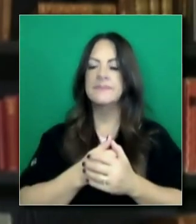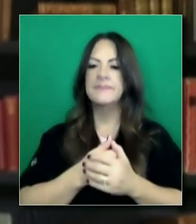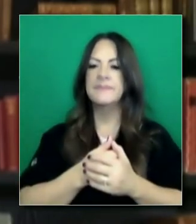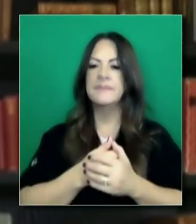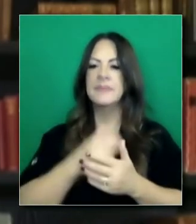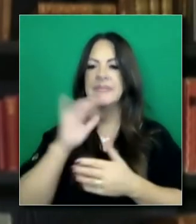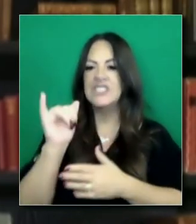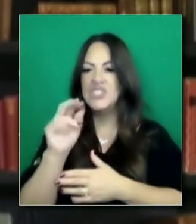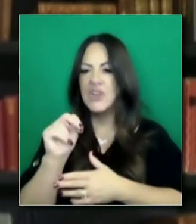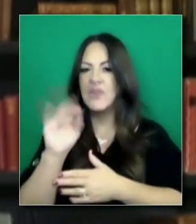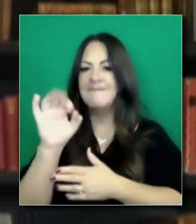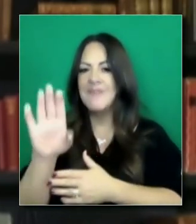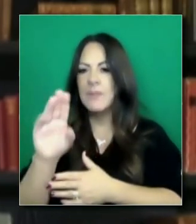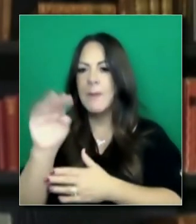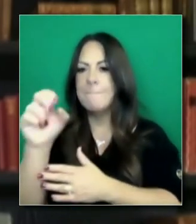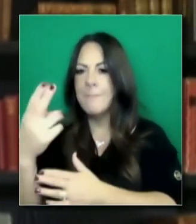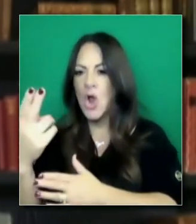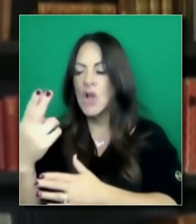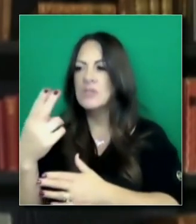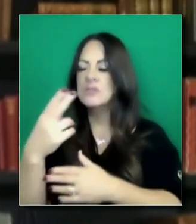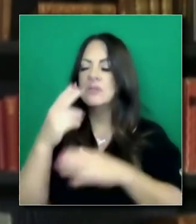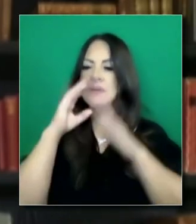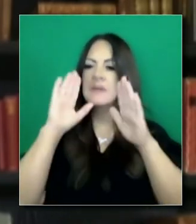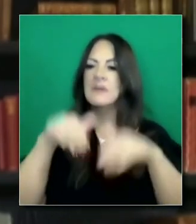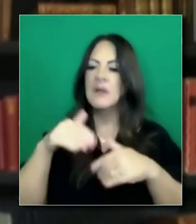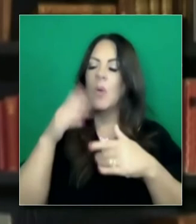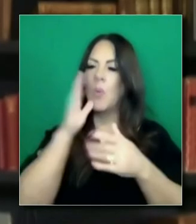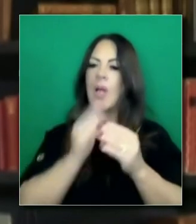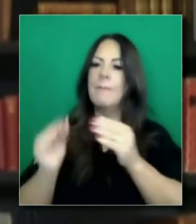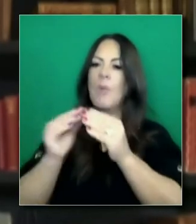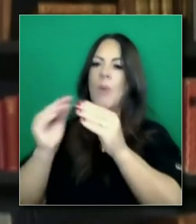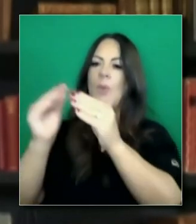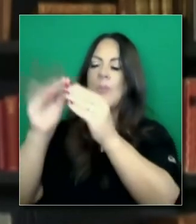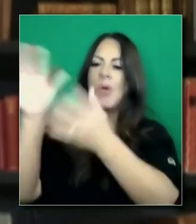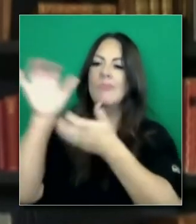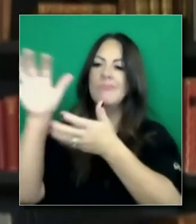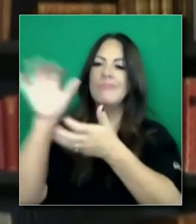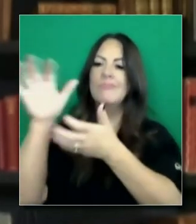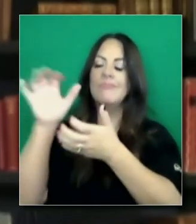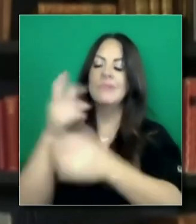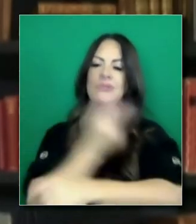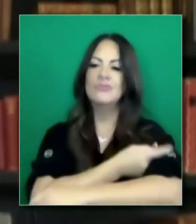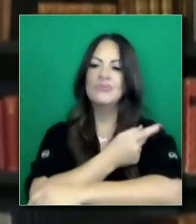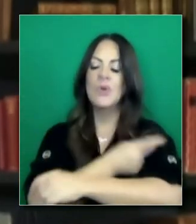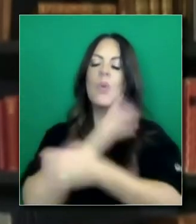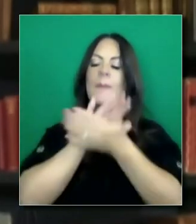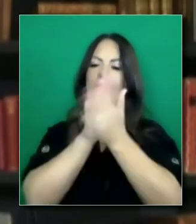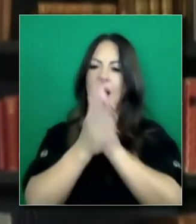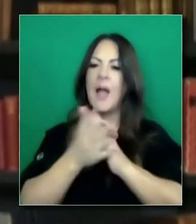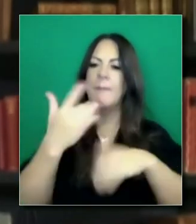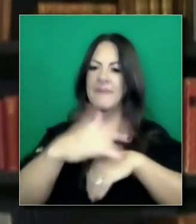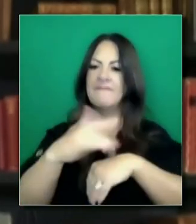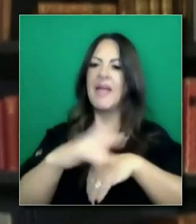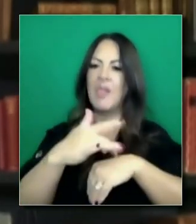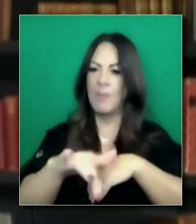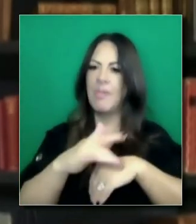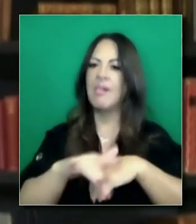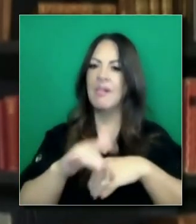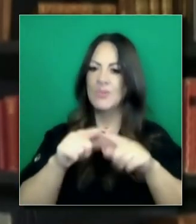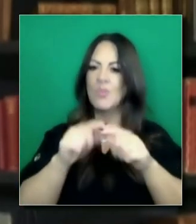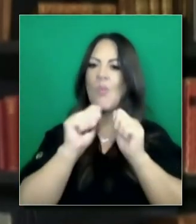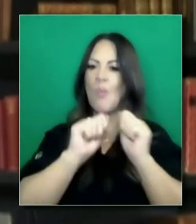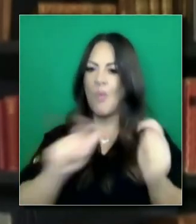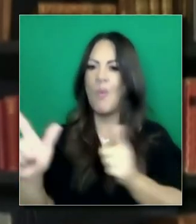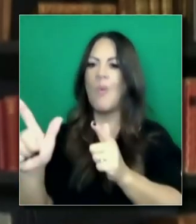marzo, cuando habrá millones de dosis que serán distribuidas localmente y que estarán disponibles en